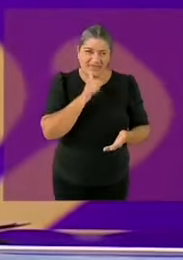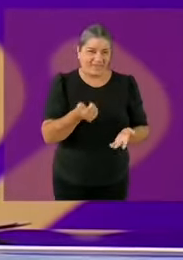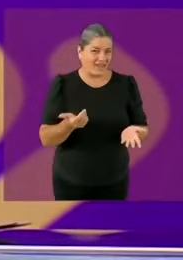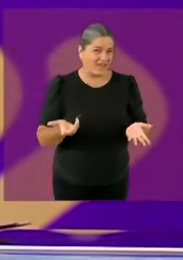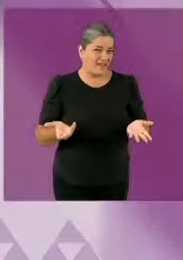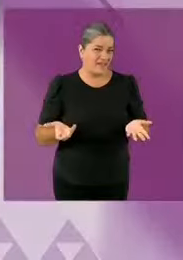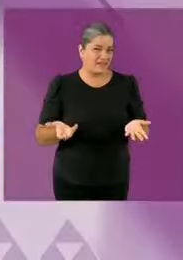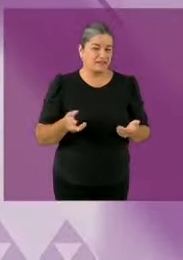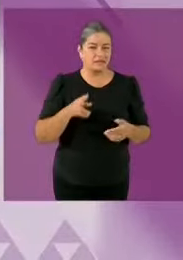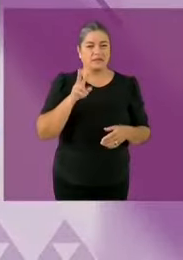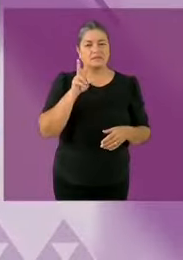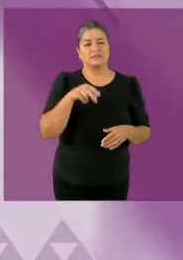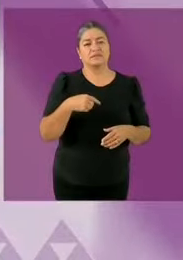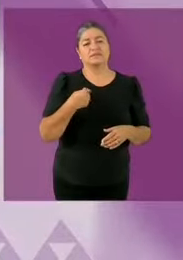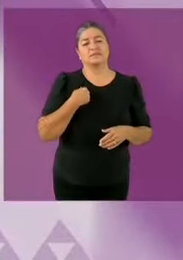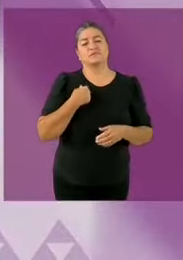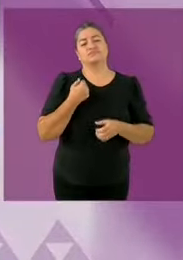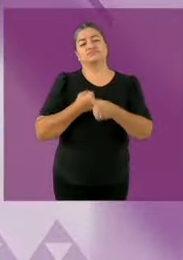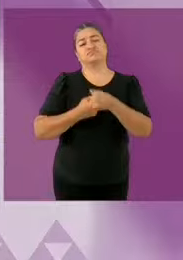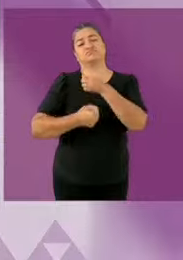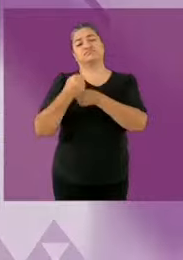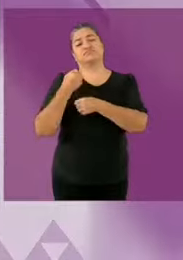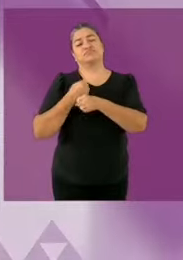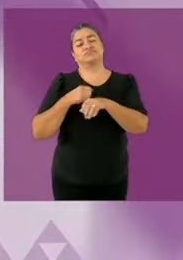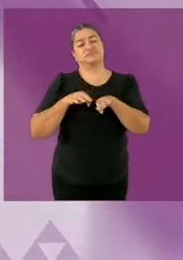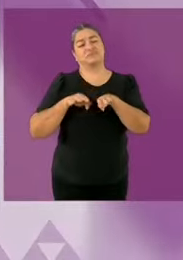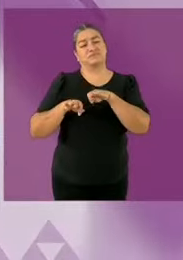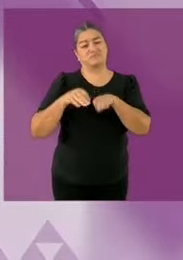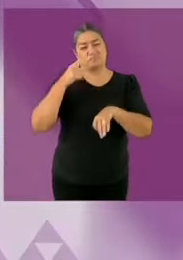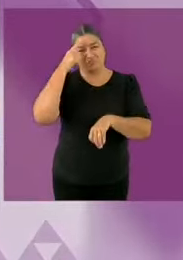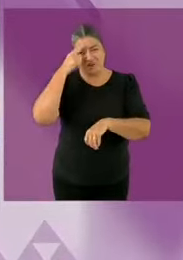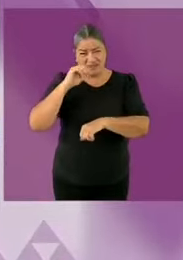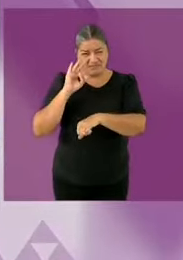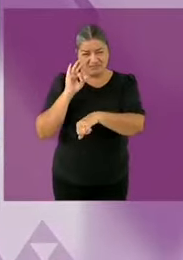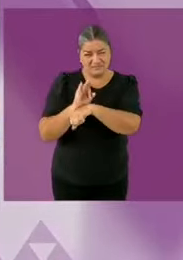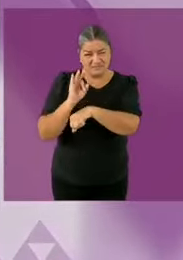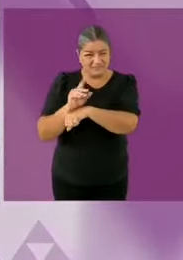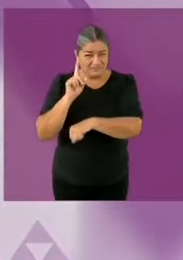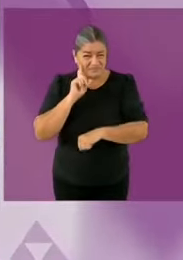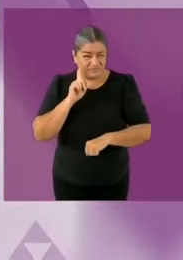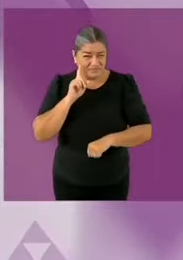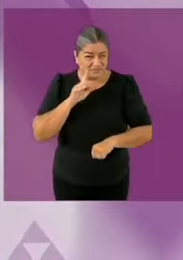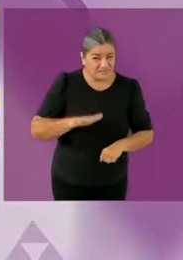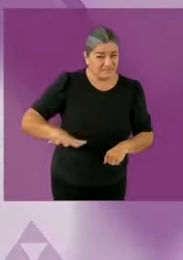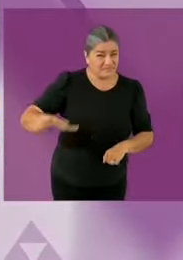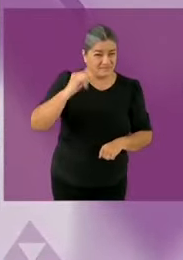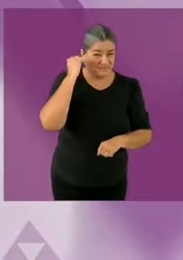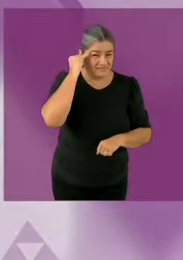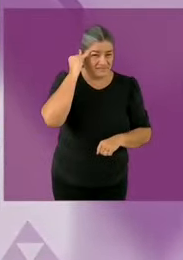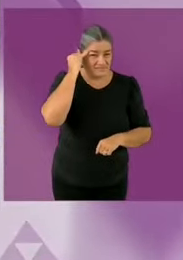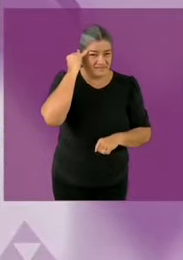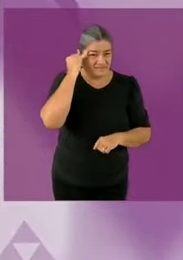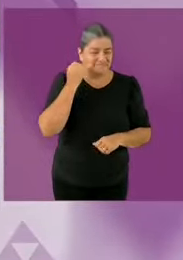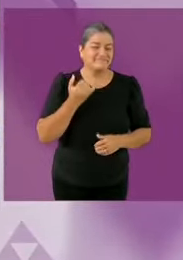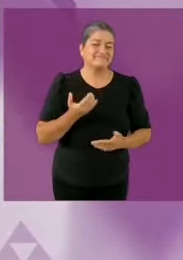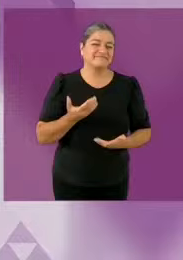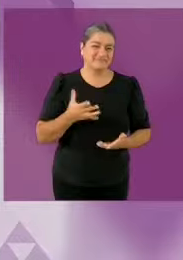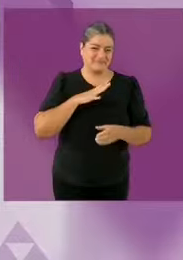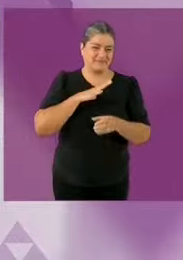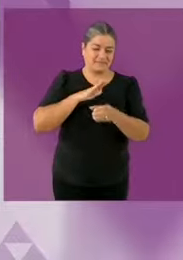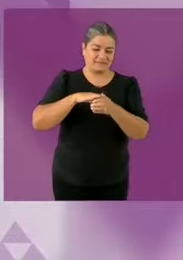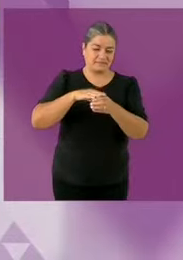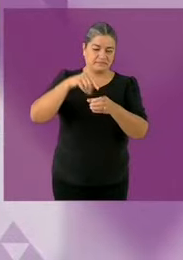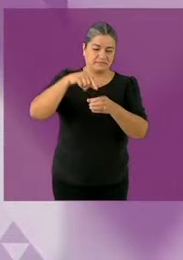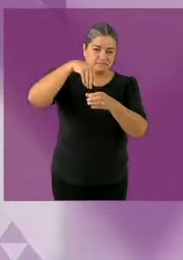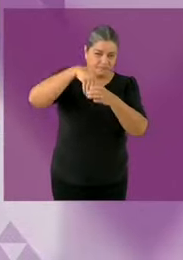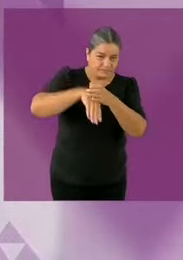trabajando a favor de las mujeres indígenas se quitó el programa de infraestructura se les quitó que les lleva agua potable electricidad se les quitó los programas